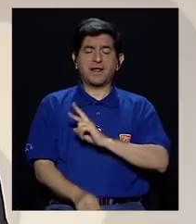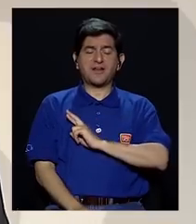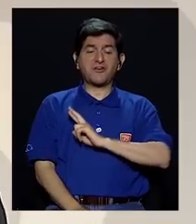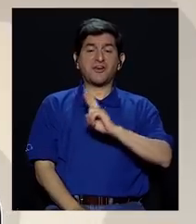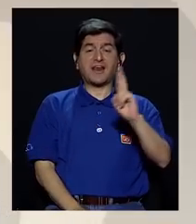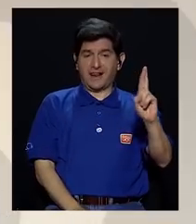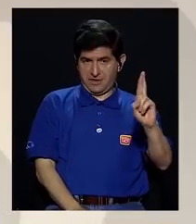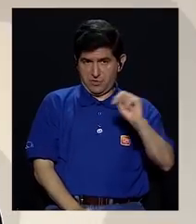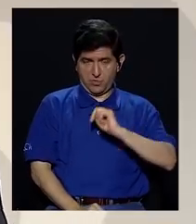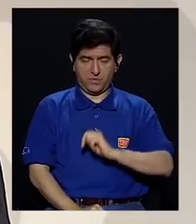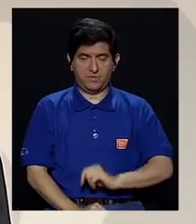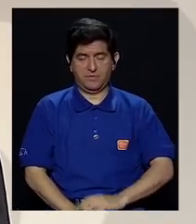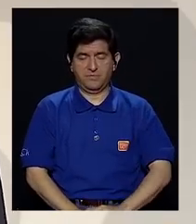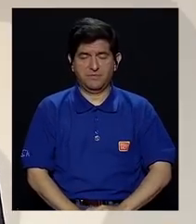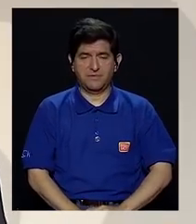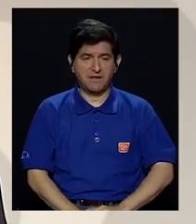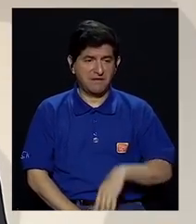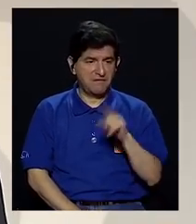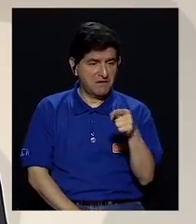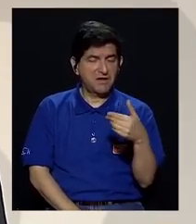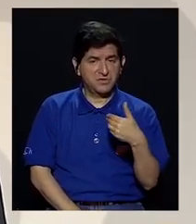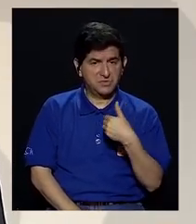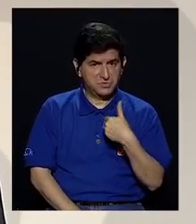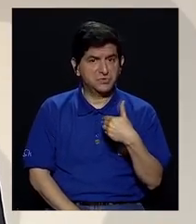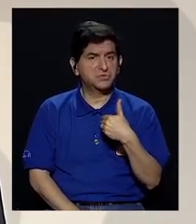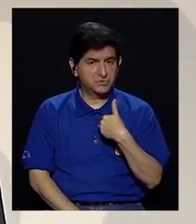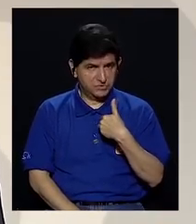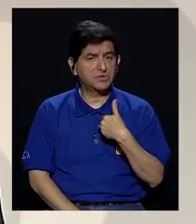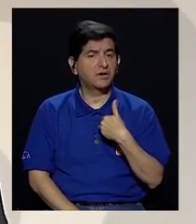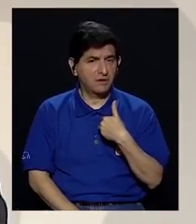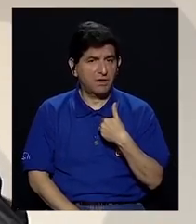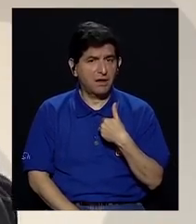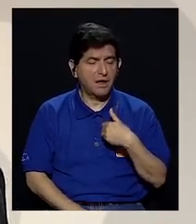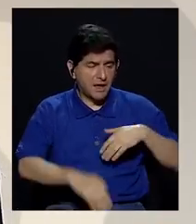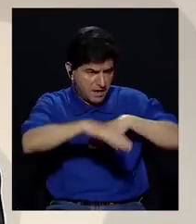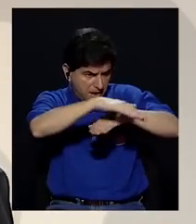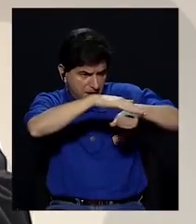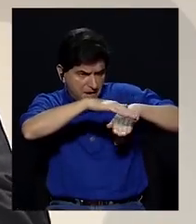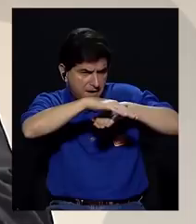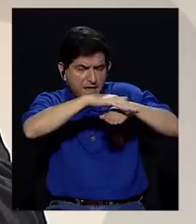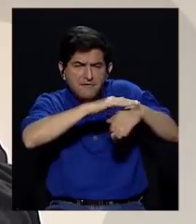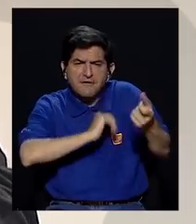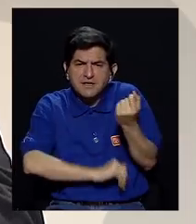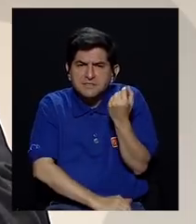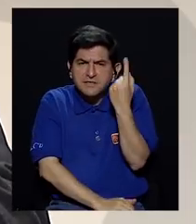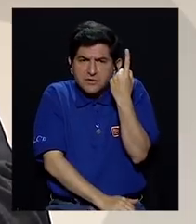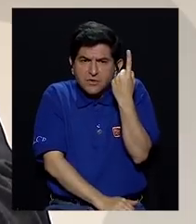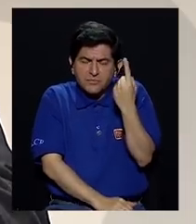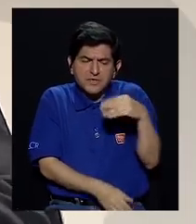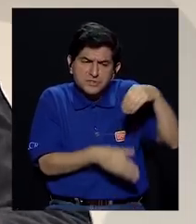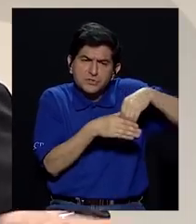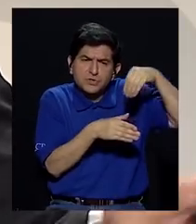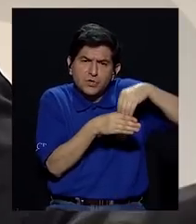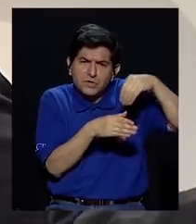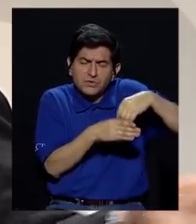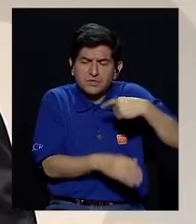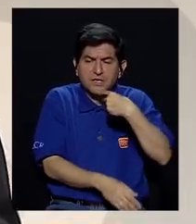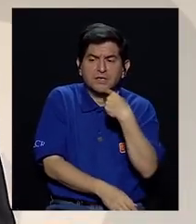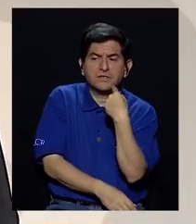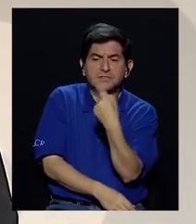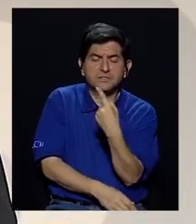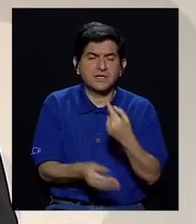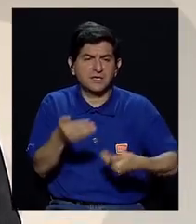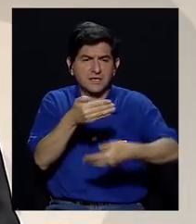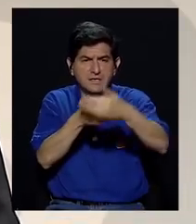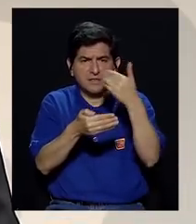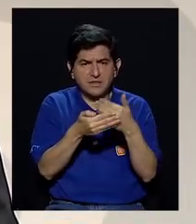religiosos, y que tienen, sin duda alguna, mucho en su base interpretativa de los contenidos que Gabriela